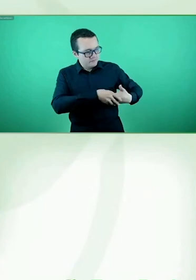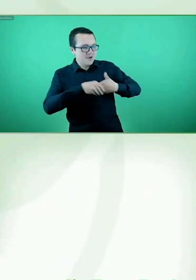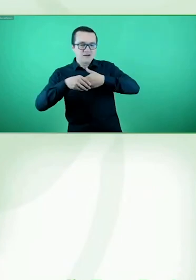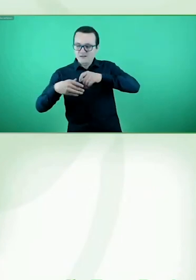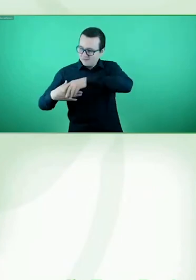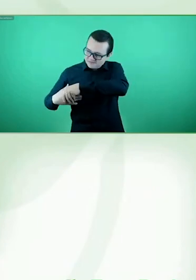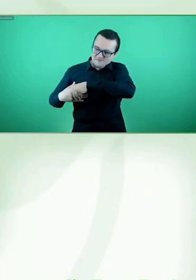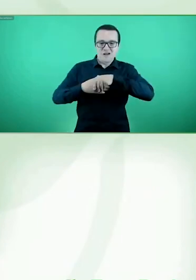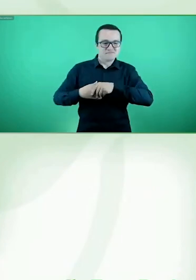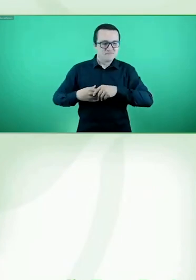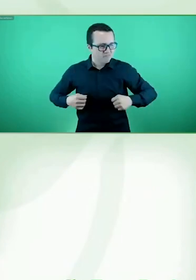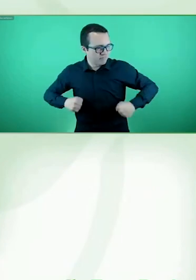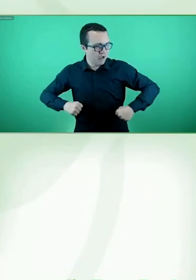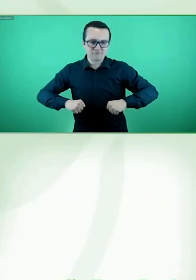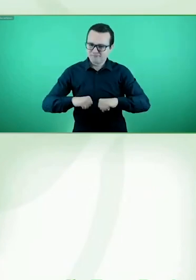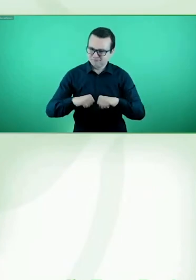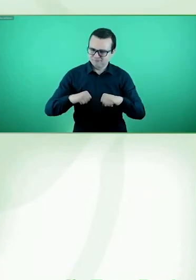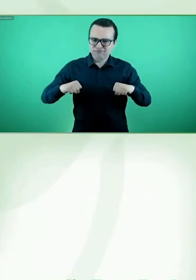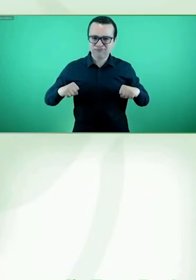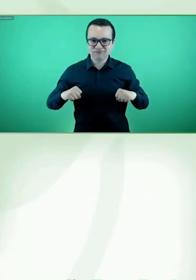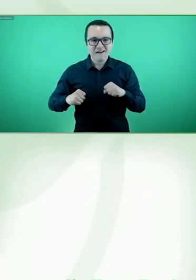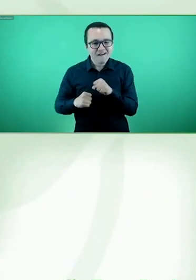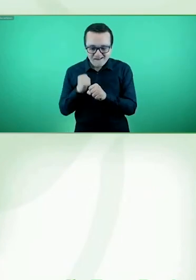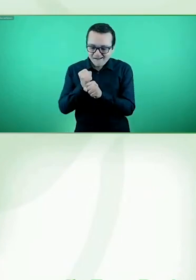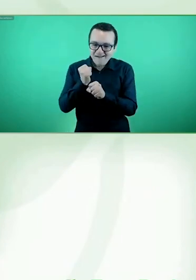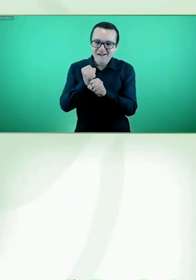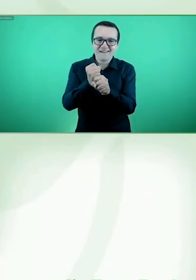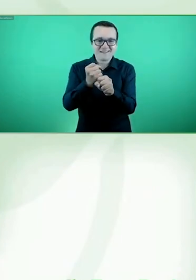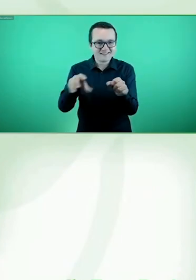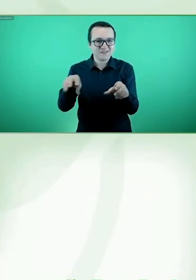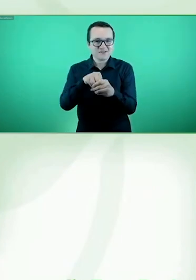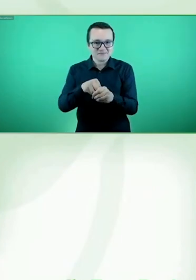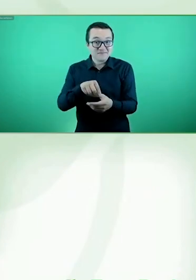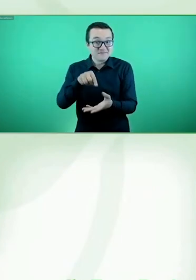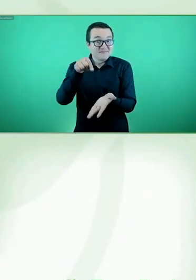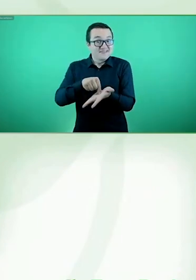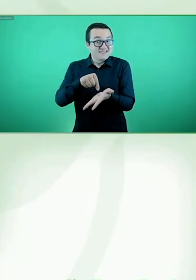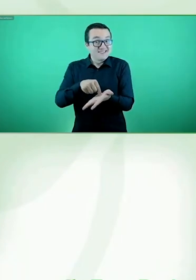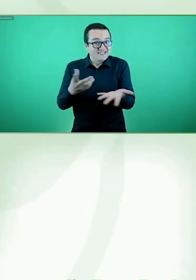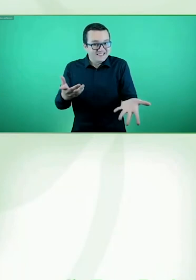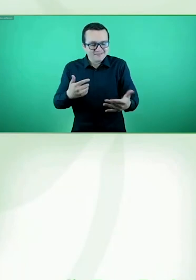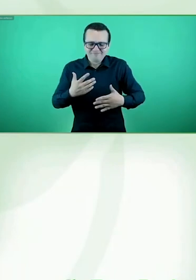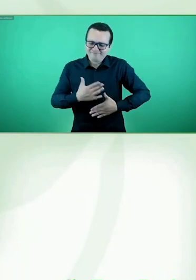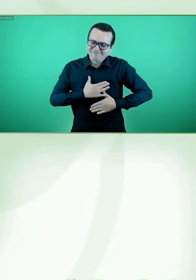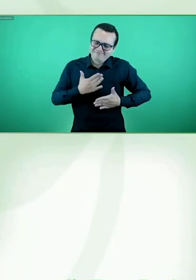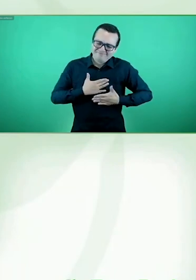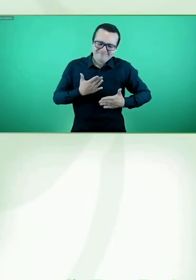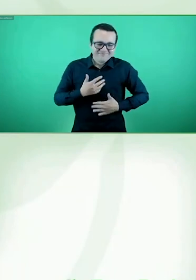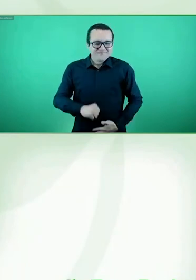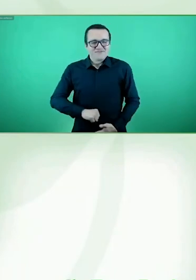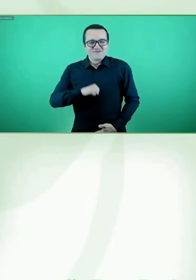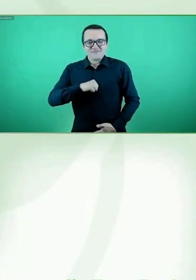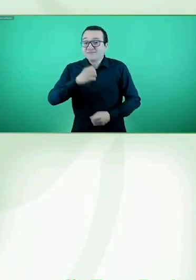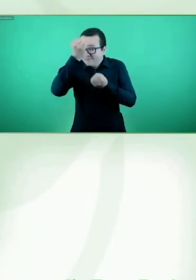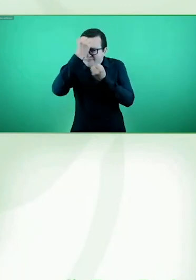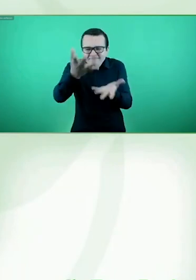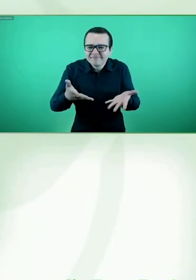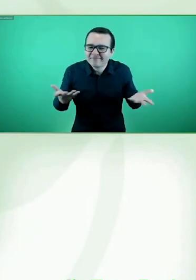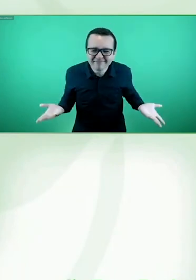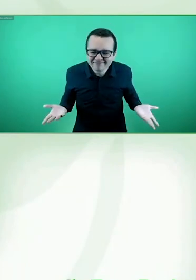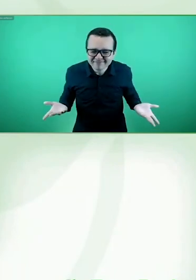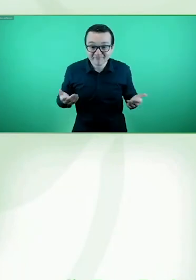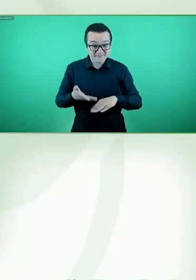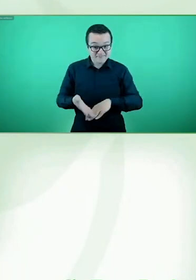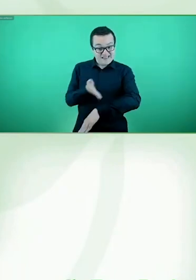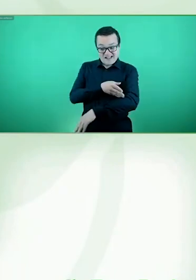muchísima alegría y orgullo quiero contarles que estamos en este momento renovando nuestra alianza con Zero